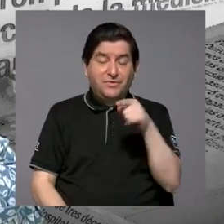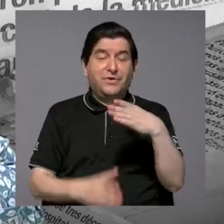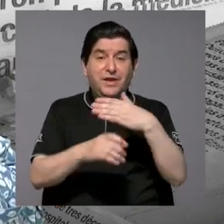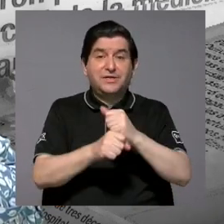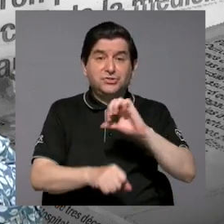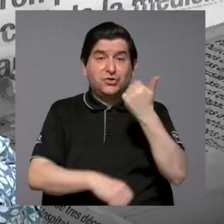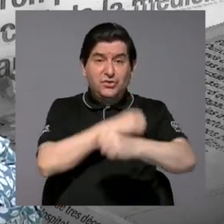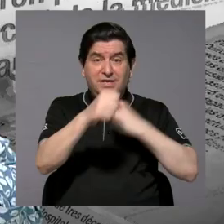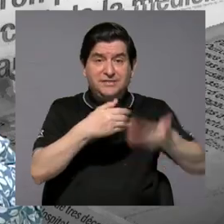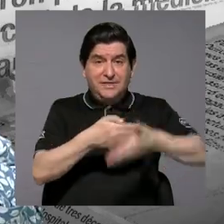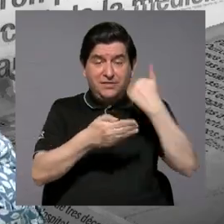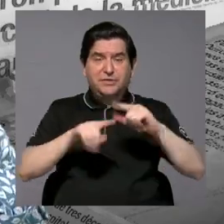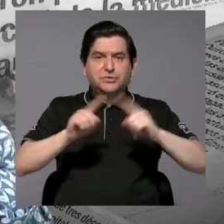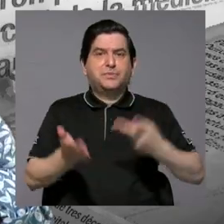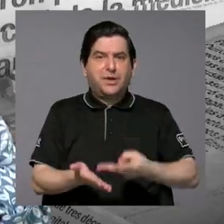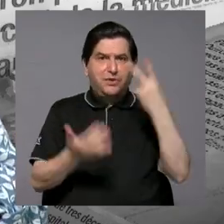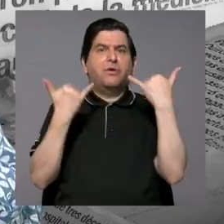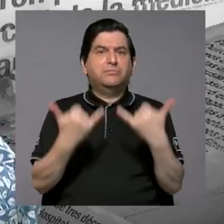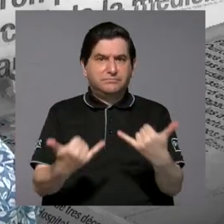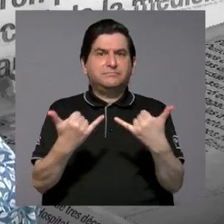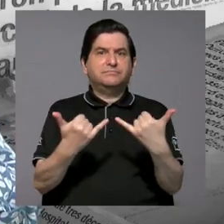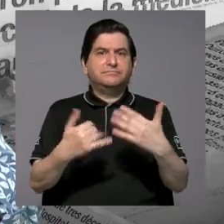hizo hace 10 años, pero está vigente.